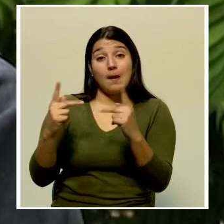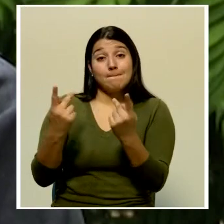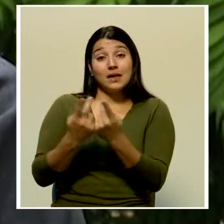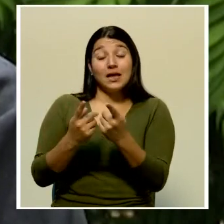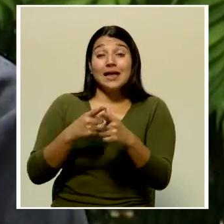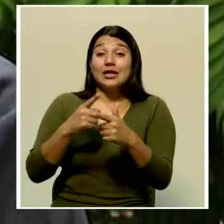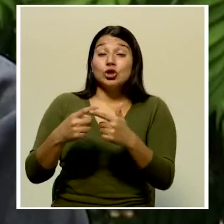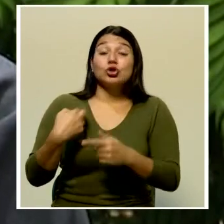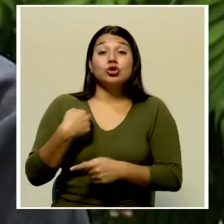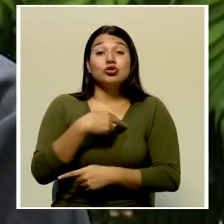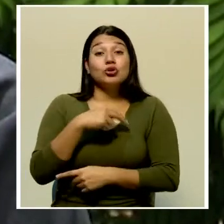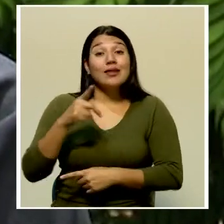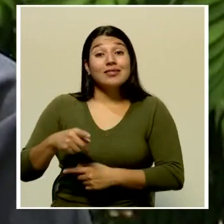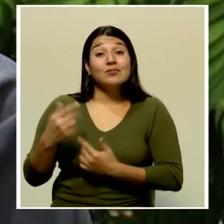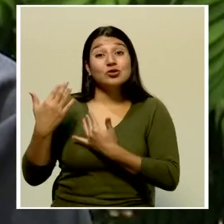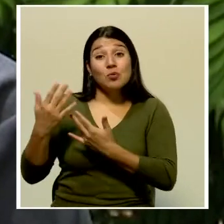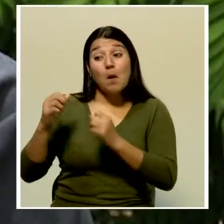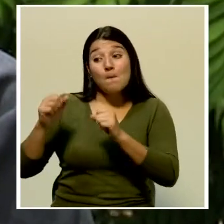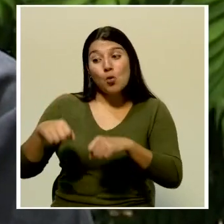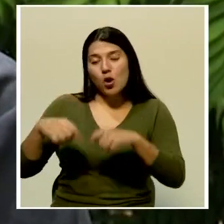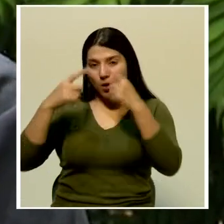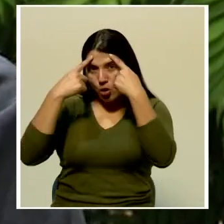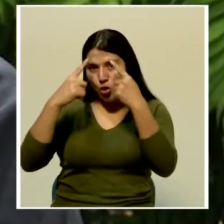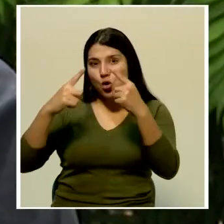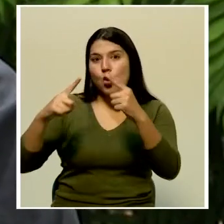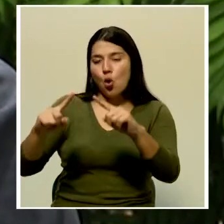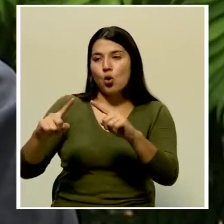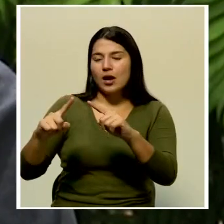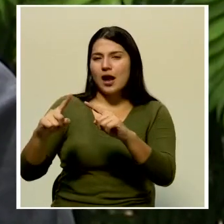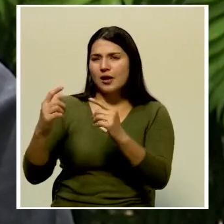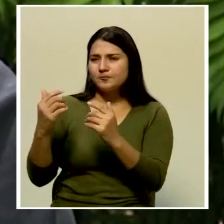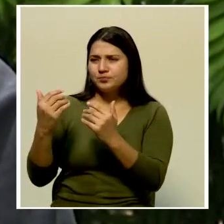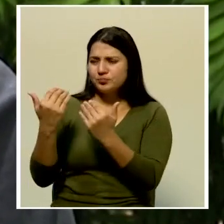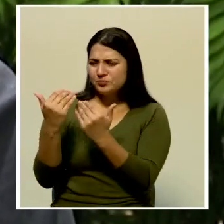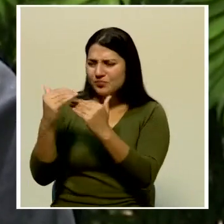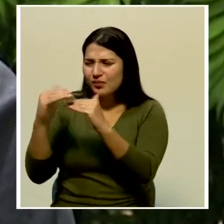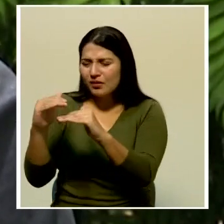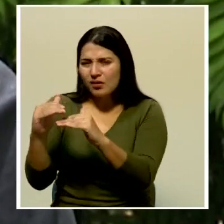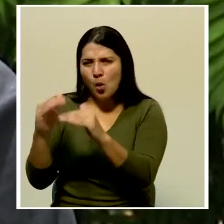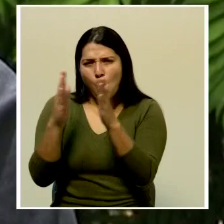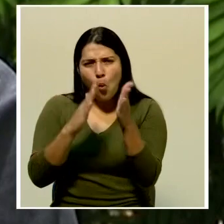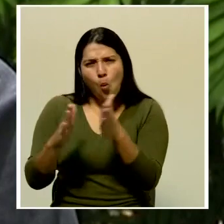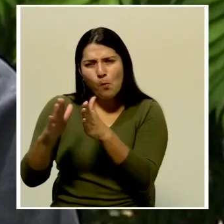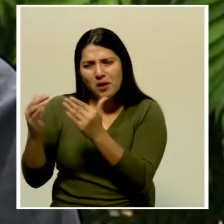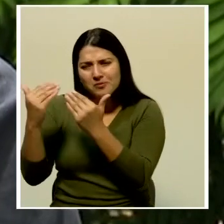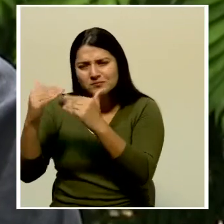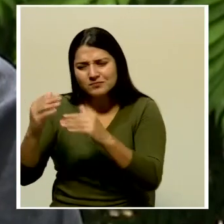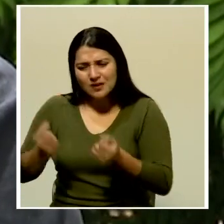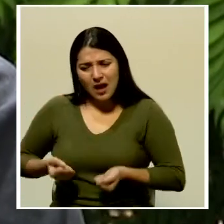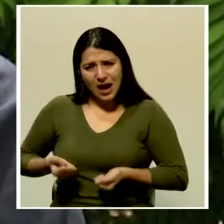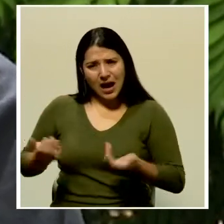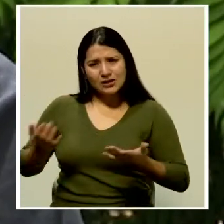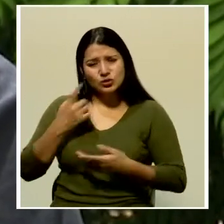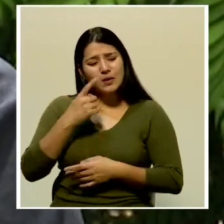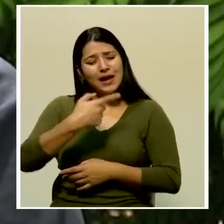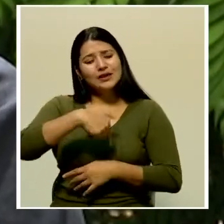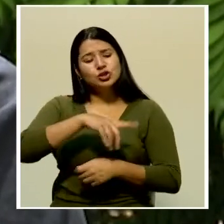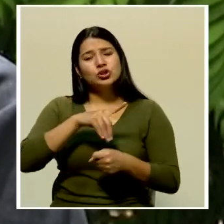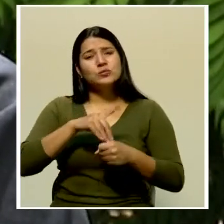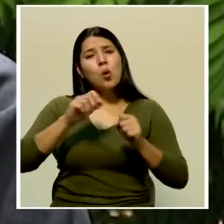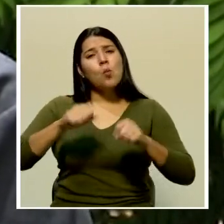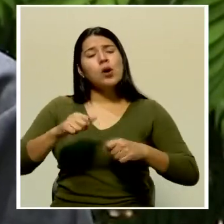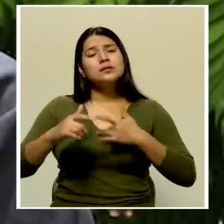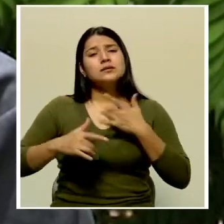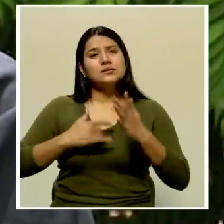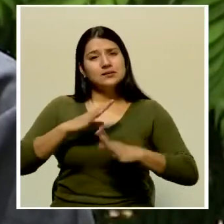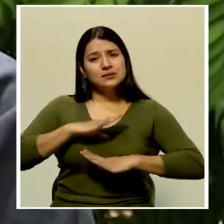esperar a que se logre concretar un recorte que satisfaga a estas mayorías y poder avanzar en cuanto esté